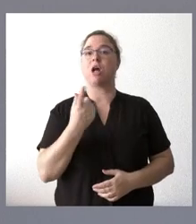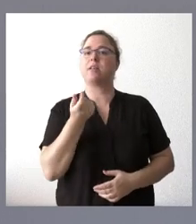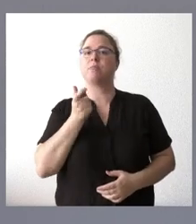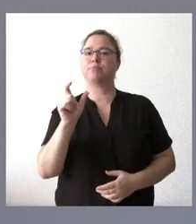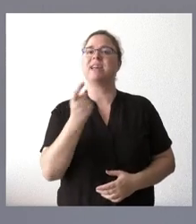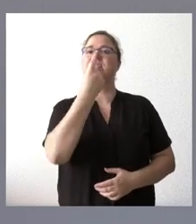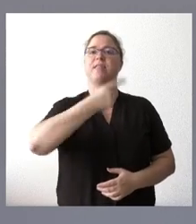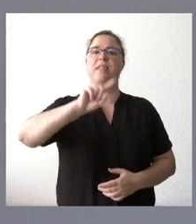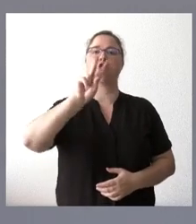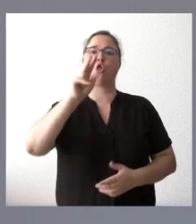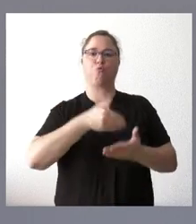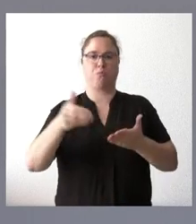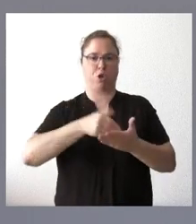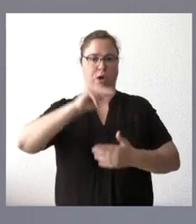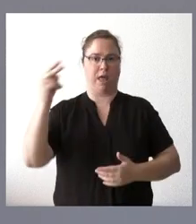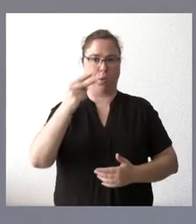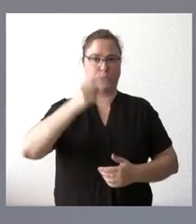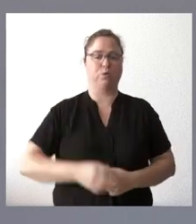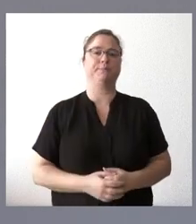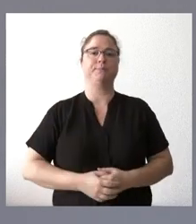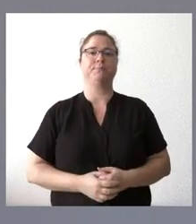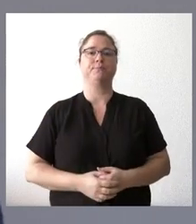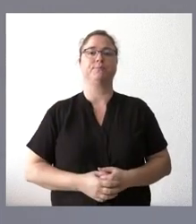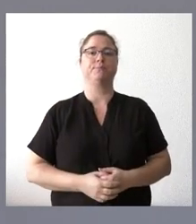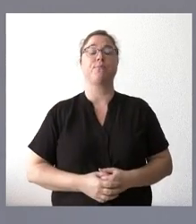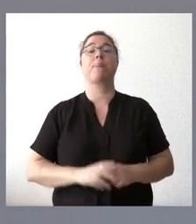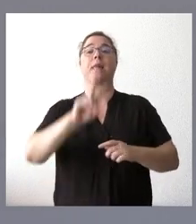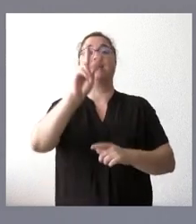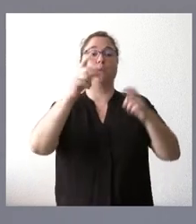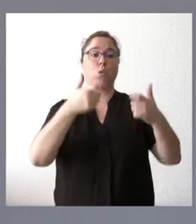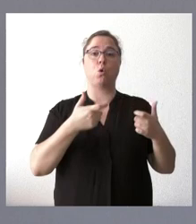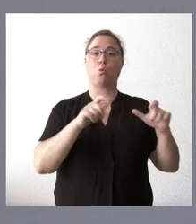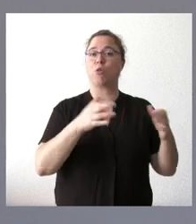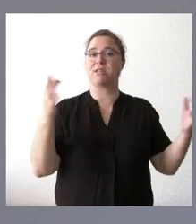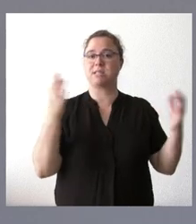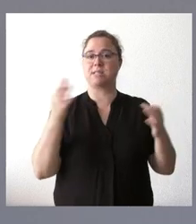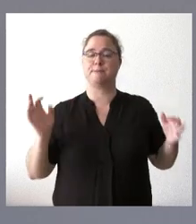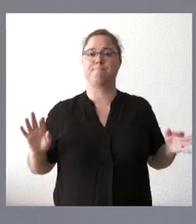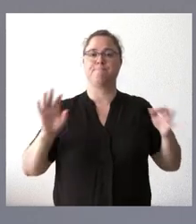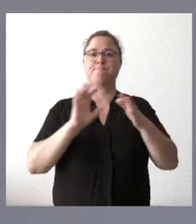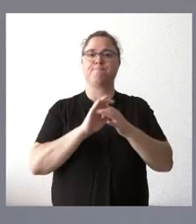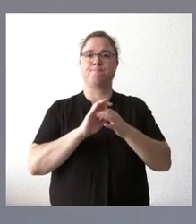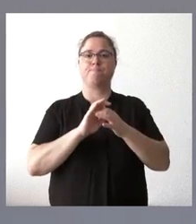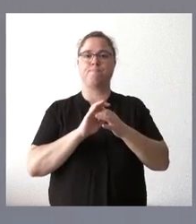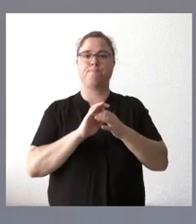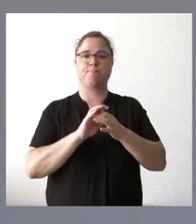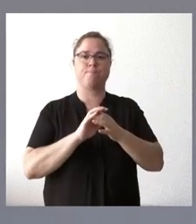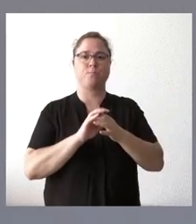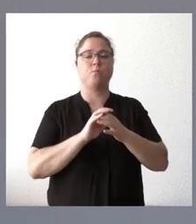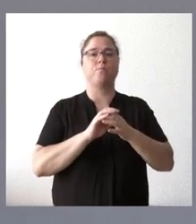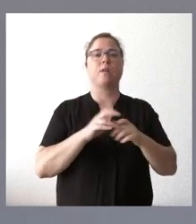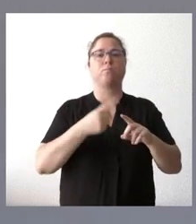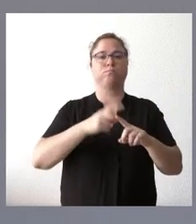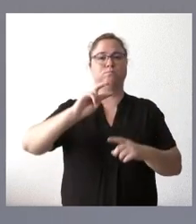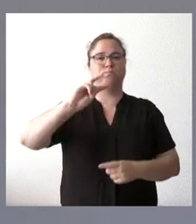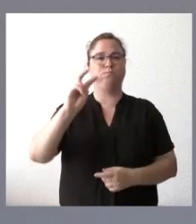de euros. Un segundo bloque es el que tiene que ver con diversas